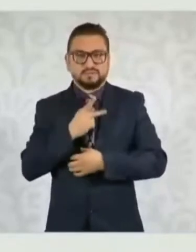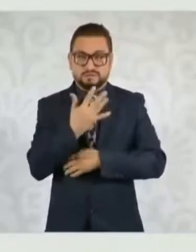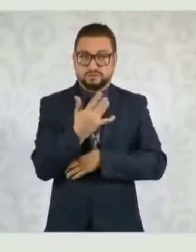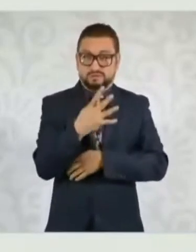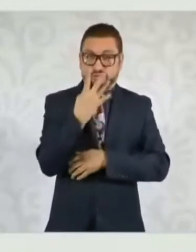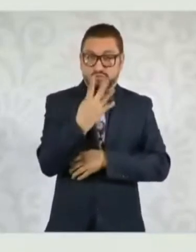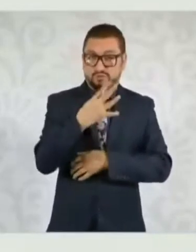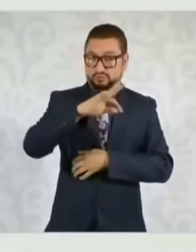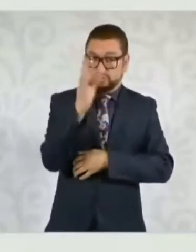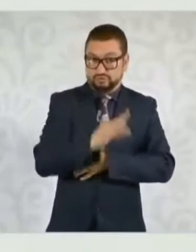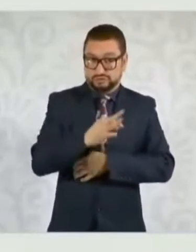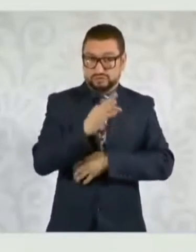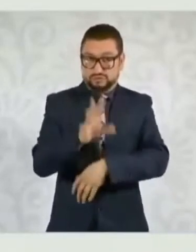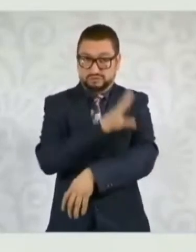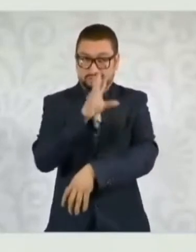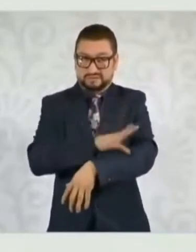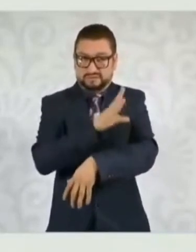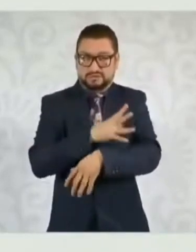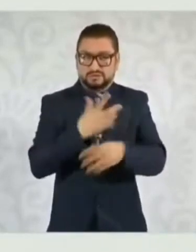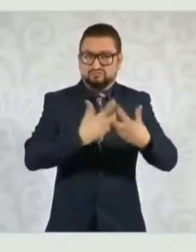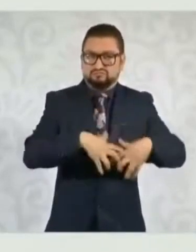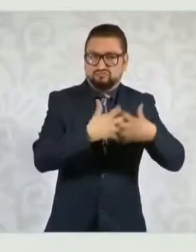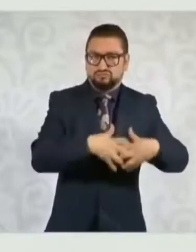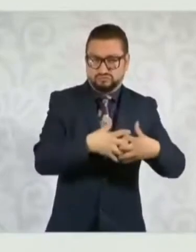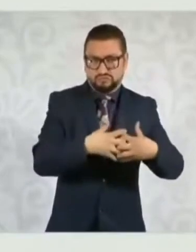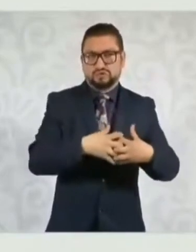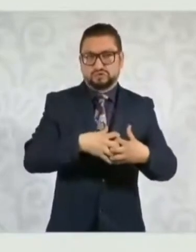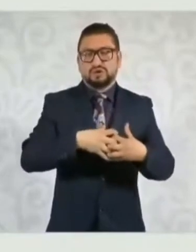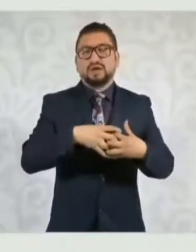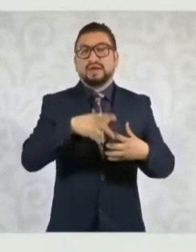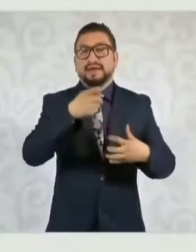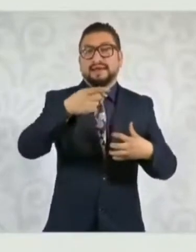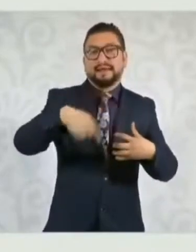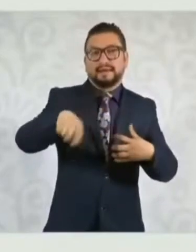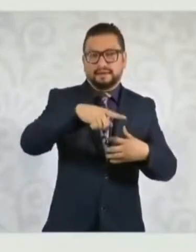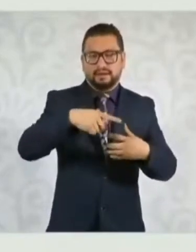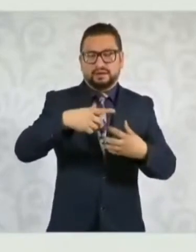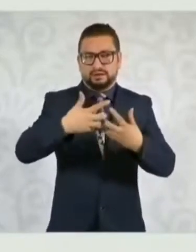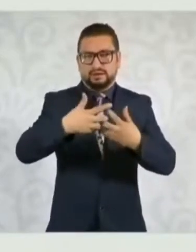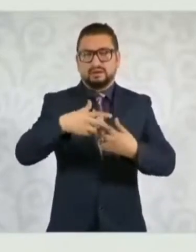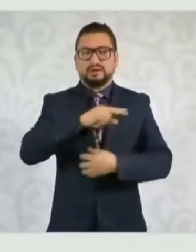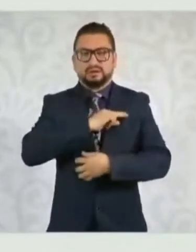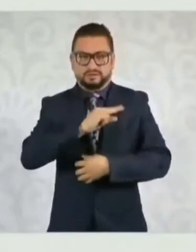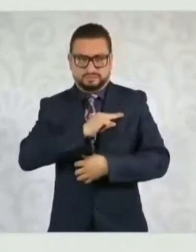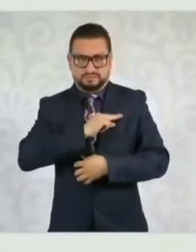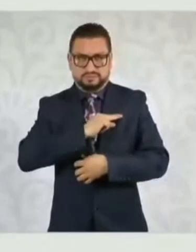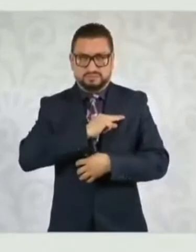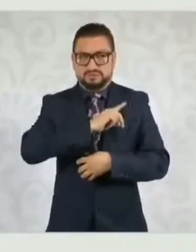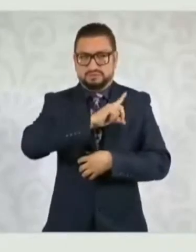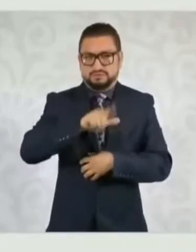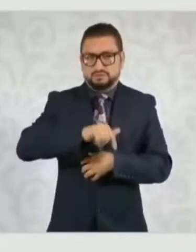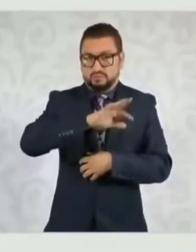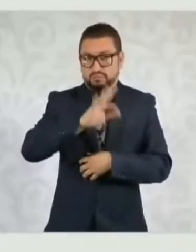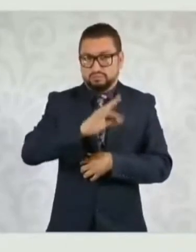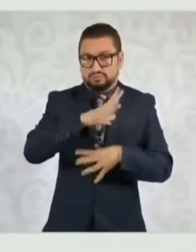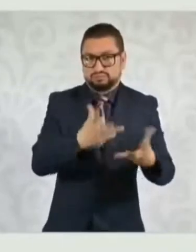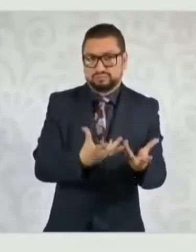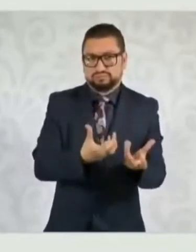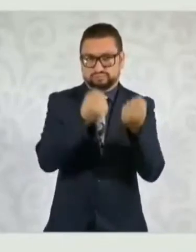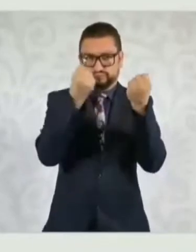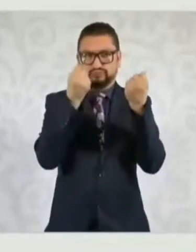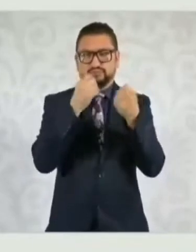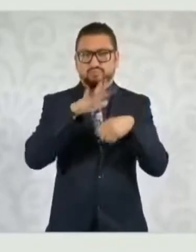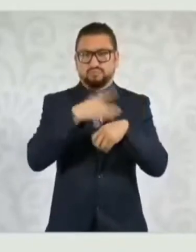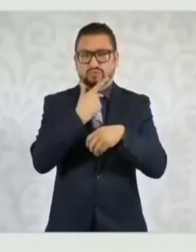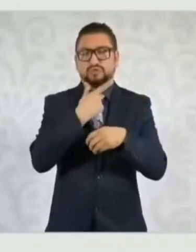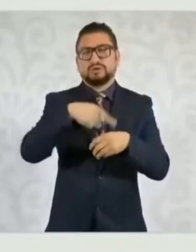del país es generado por el sector público. Se rescata este porcentaje cuando se